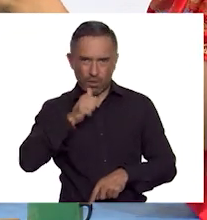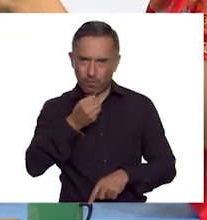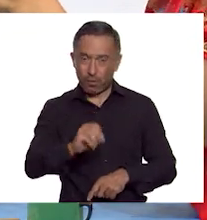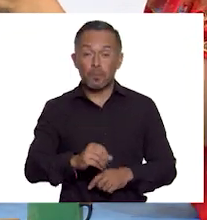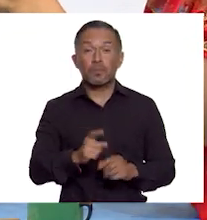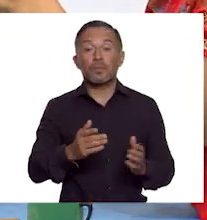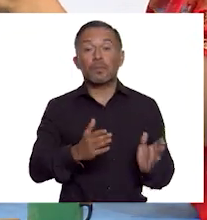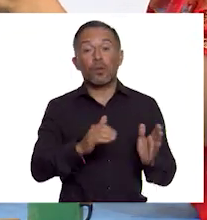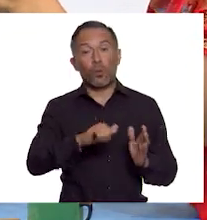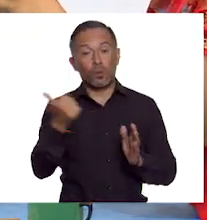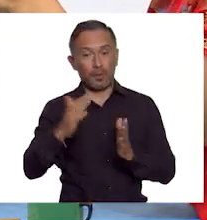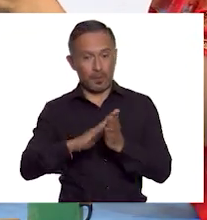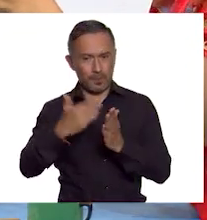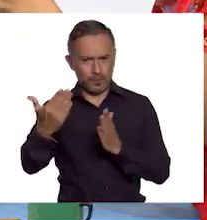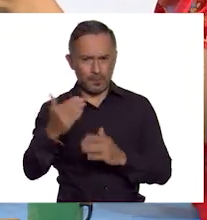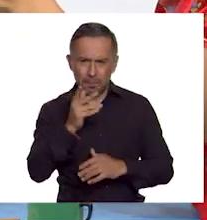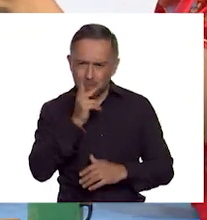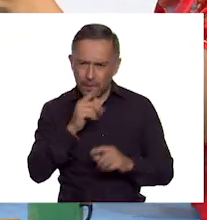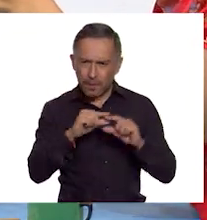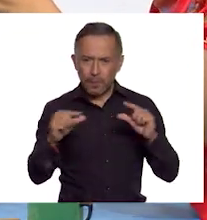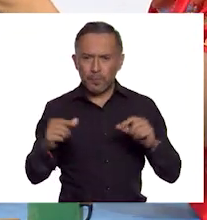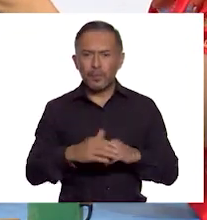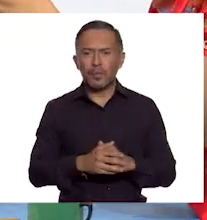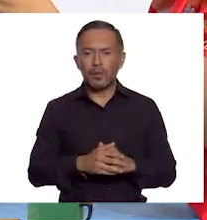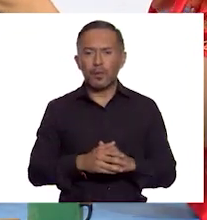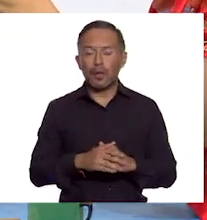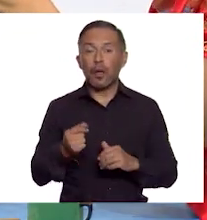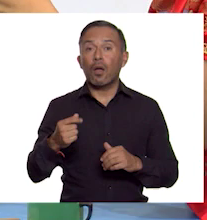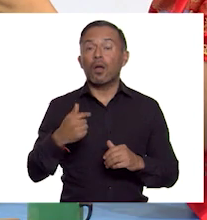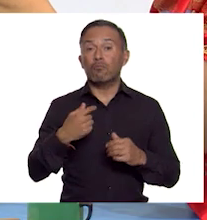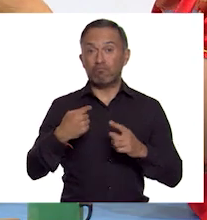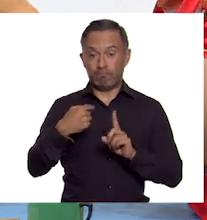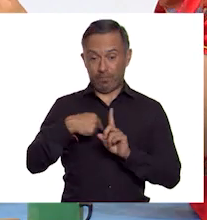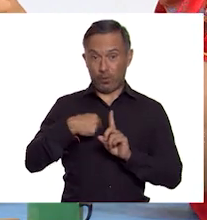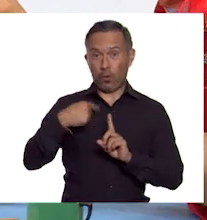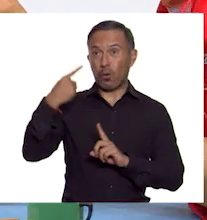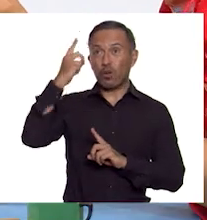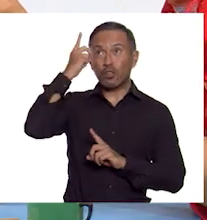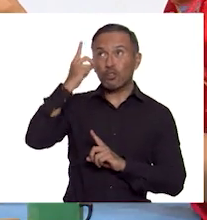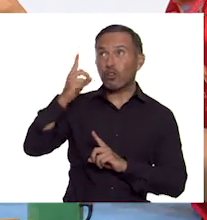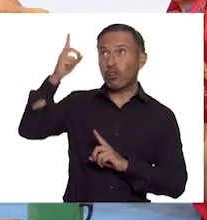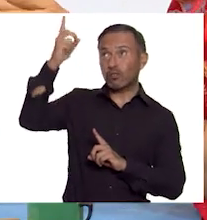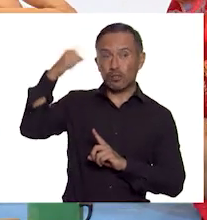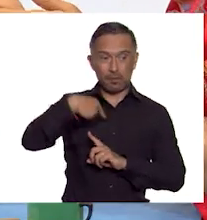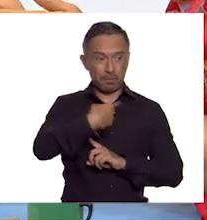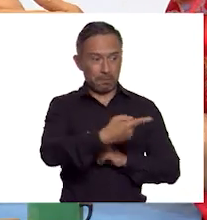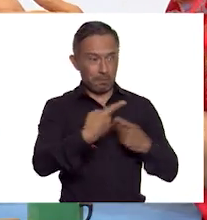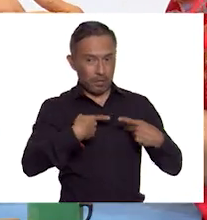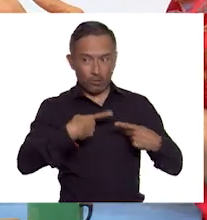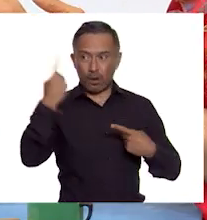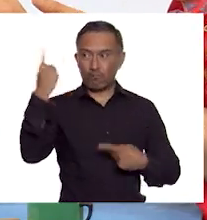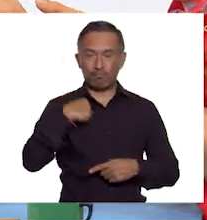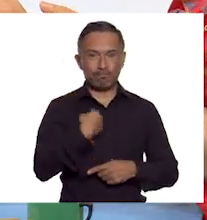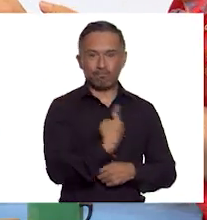observamos el término intermediario entre la humanidad y las divinidades. Si destapamos la siguiente